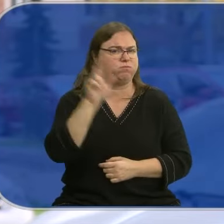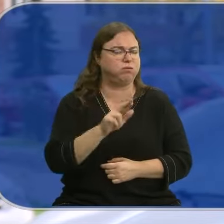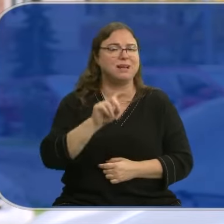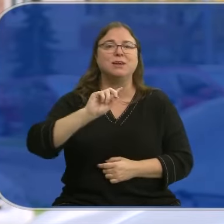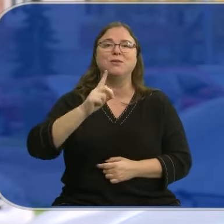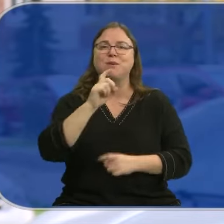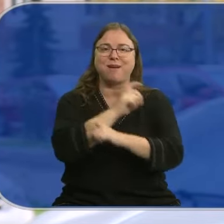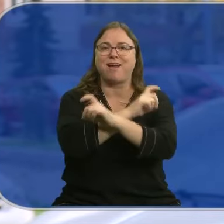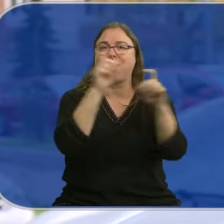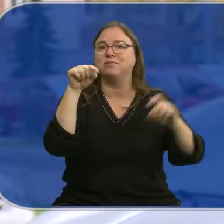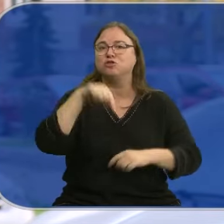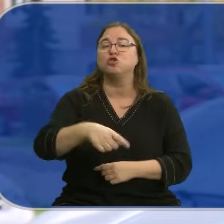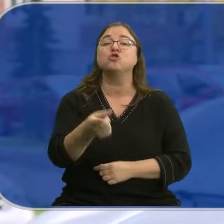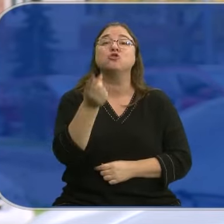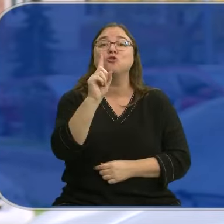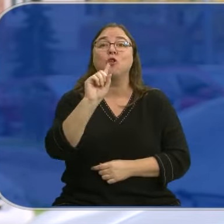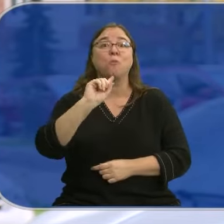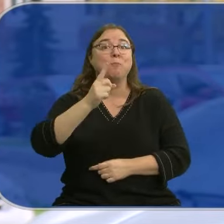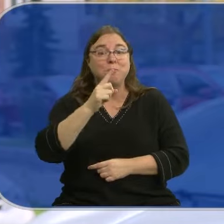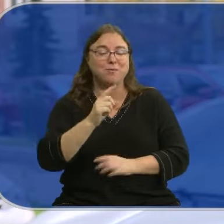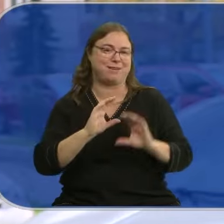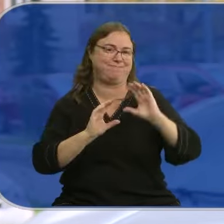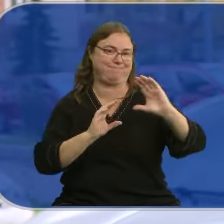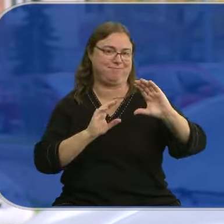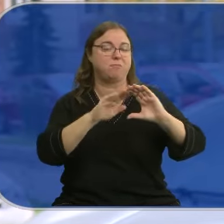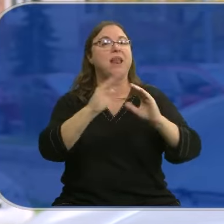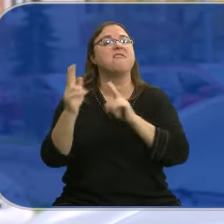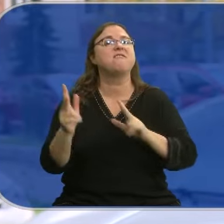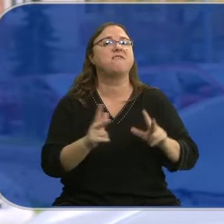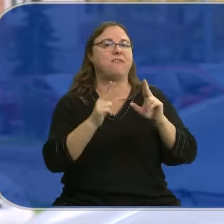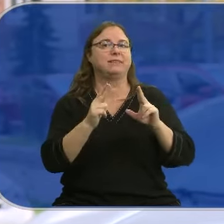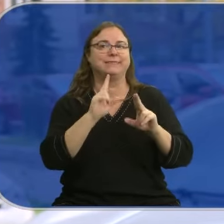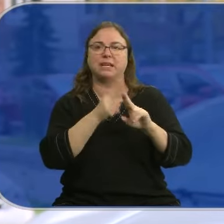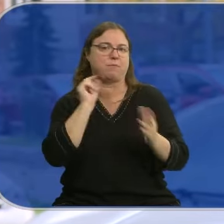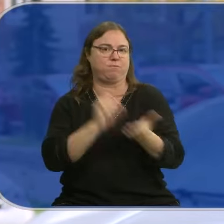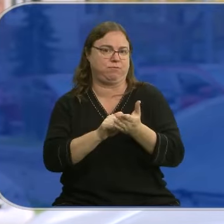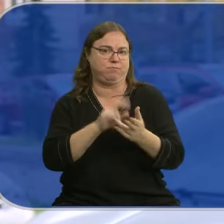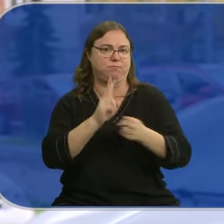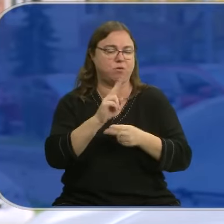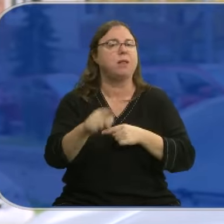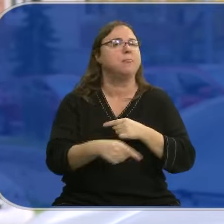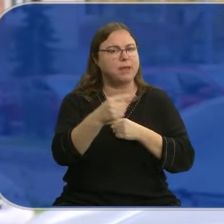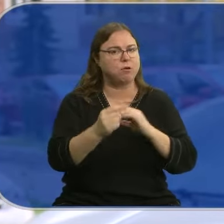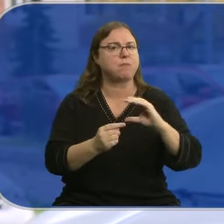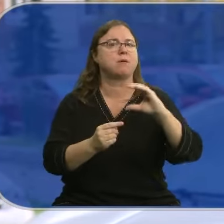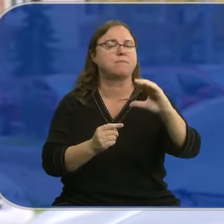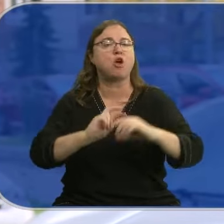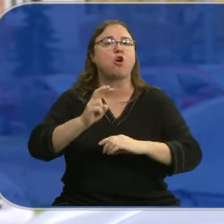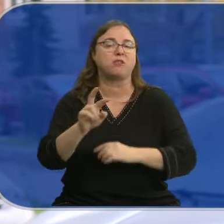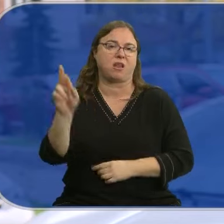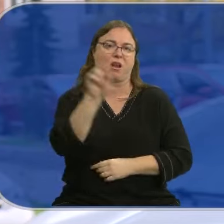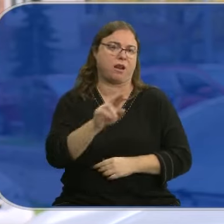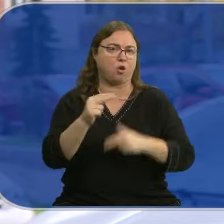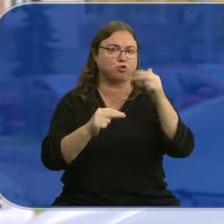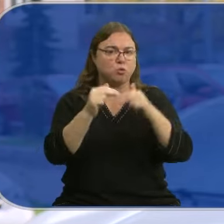primer anuncio de hoy tan solo es el primer paquete para esta fase de respuesta inmediata. Después habrá otro montante para la fase de